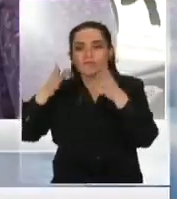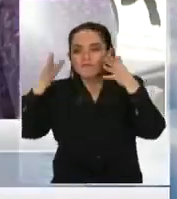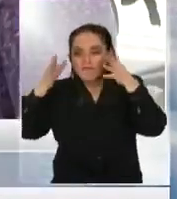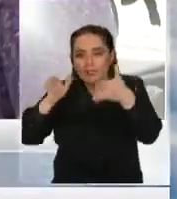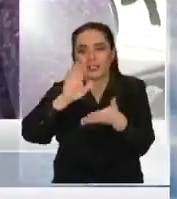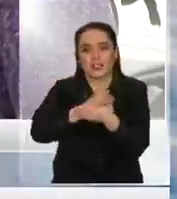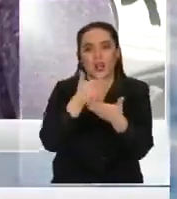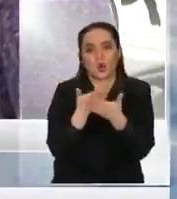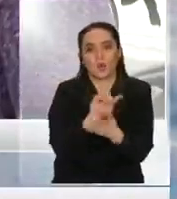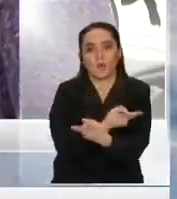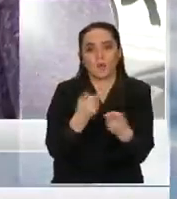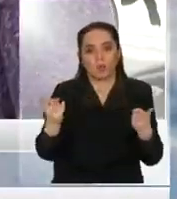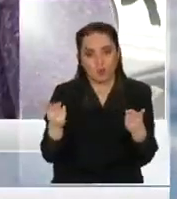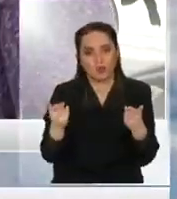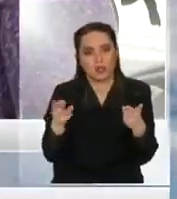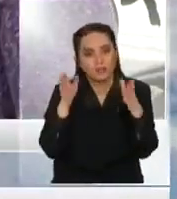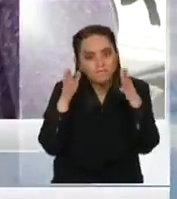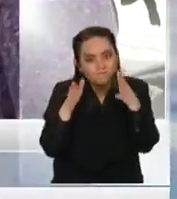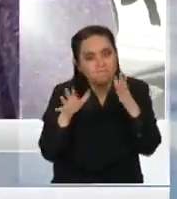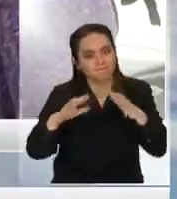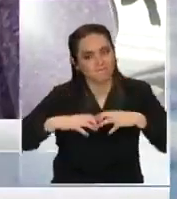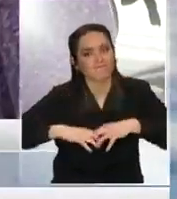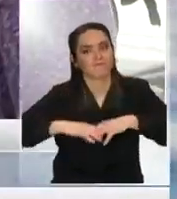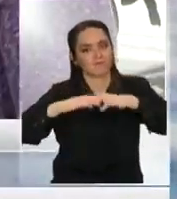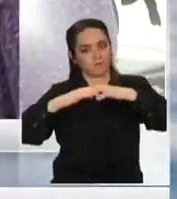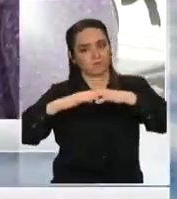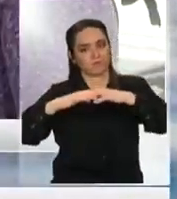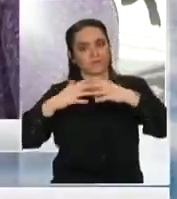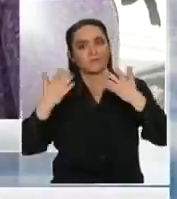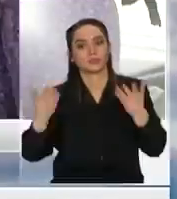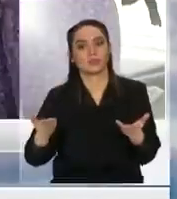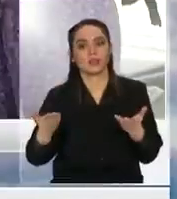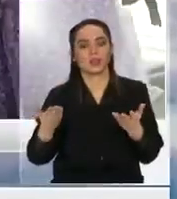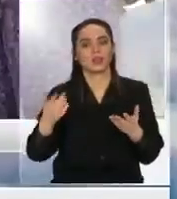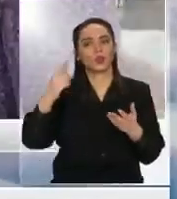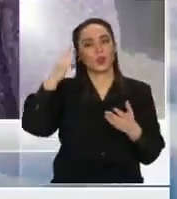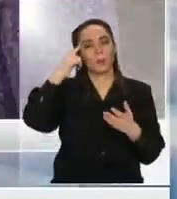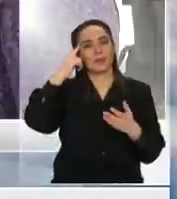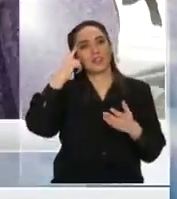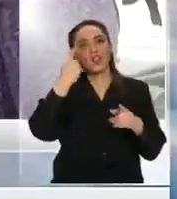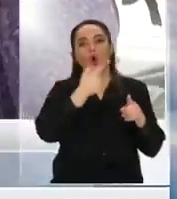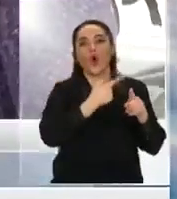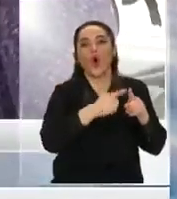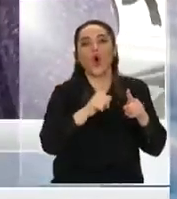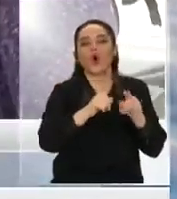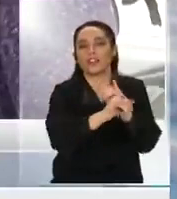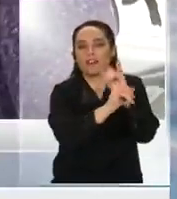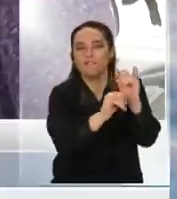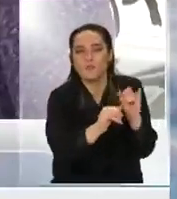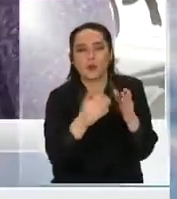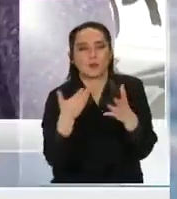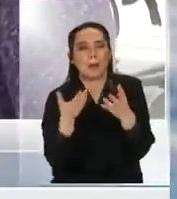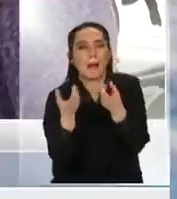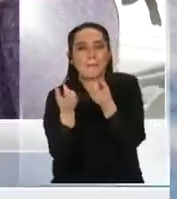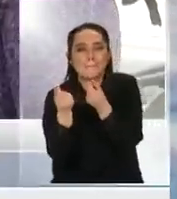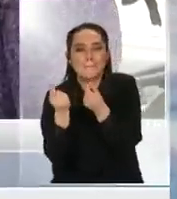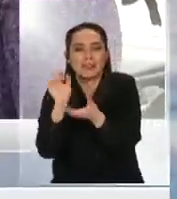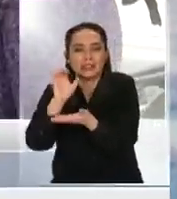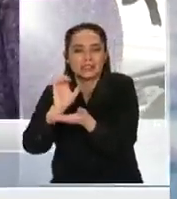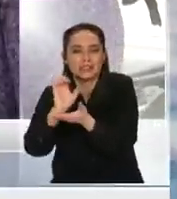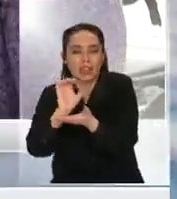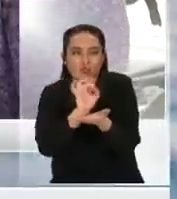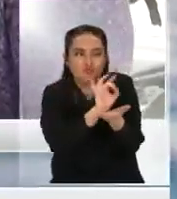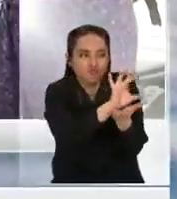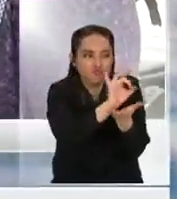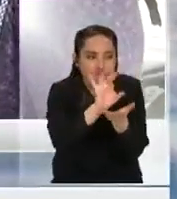la salud pública y no seguir generando formas directas o indirectas ¿no? de traspasar platas públicas al sistema